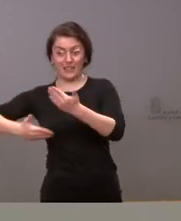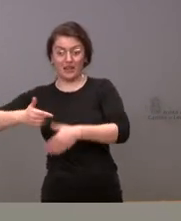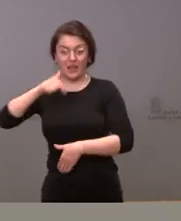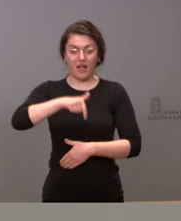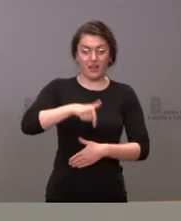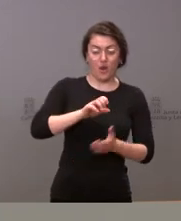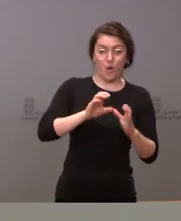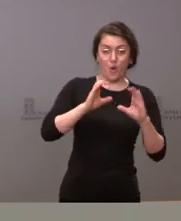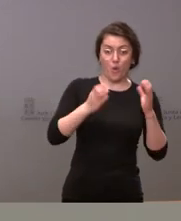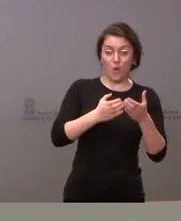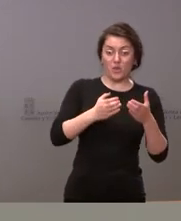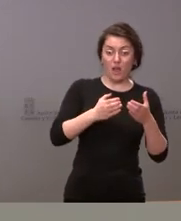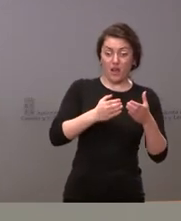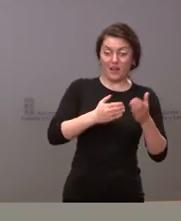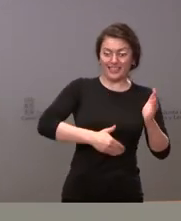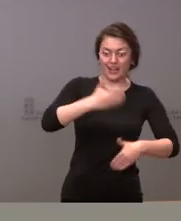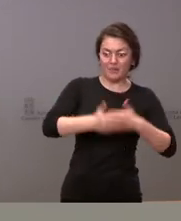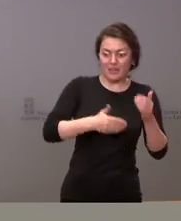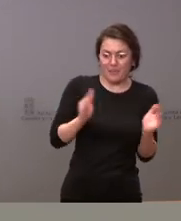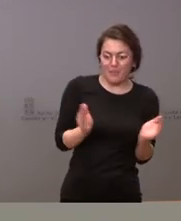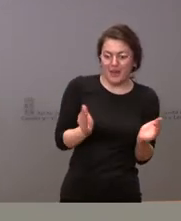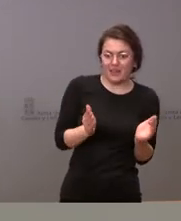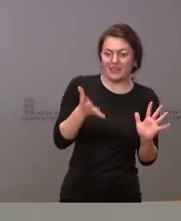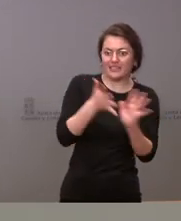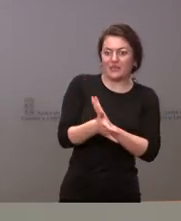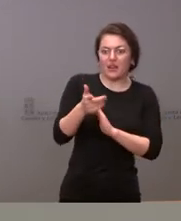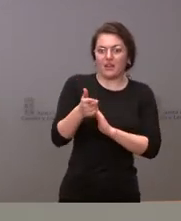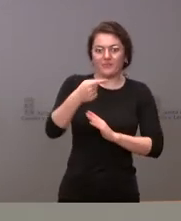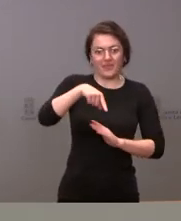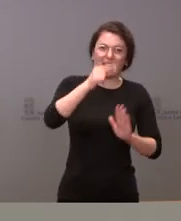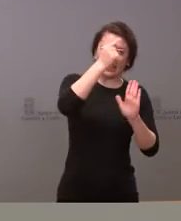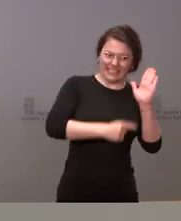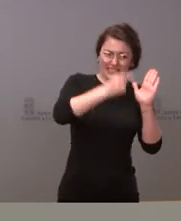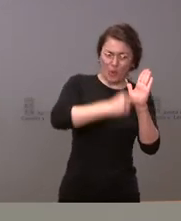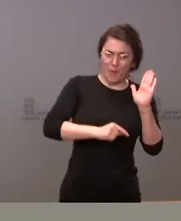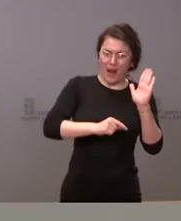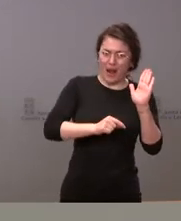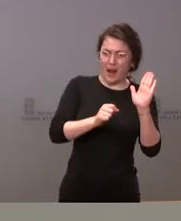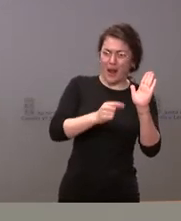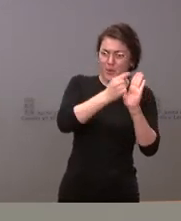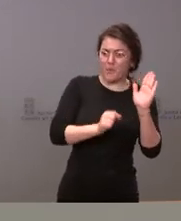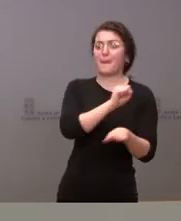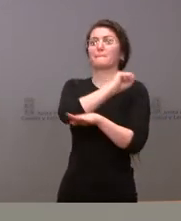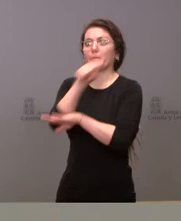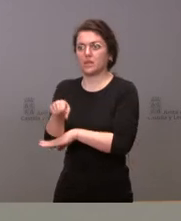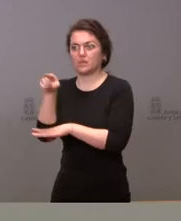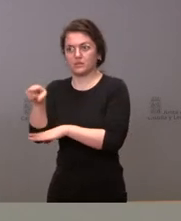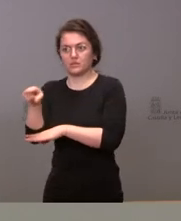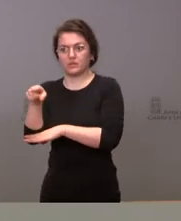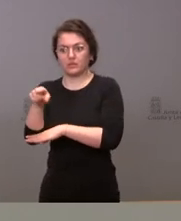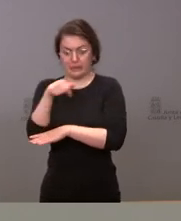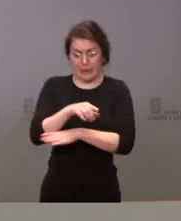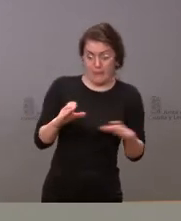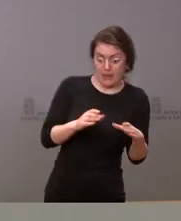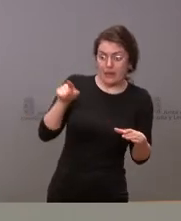de Castilla y León que son las de menos tamaño están más ordenadas en este momento las de la Junta de Castilla y León que son las más pequeñas que las del gobierno que algunas son todas ellas